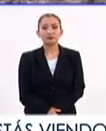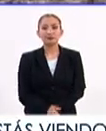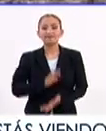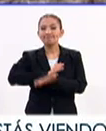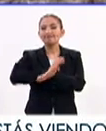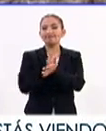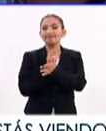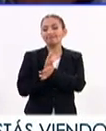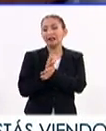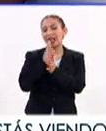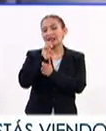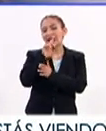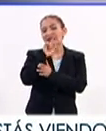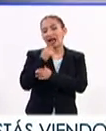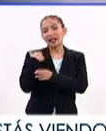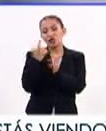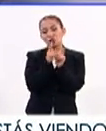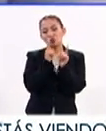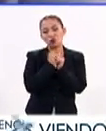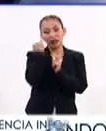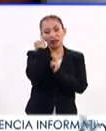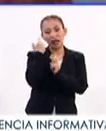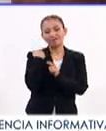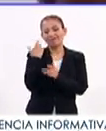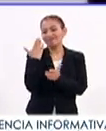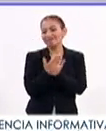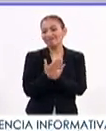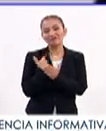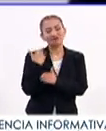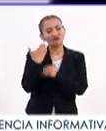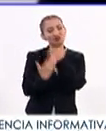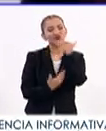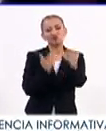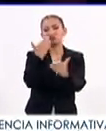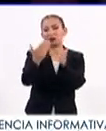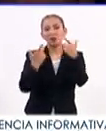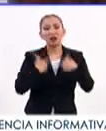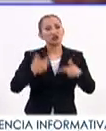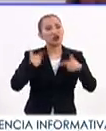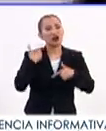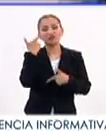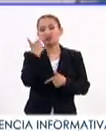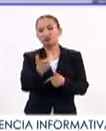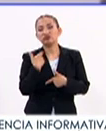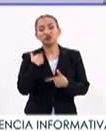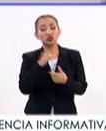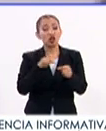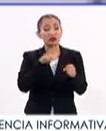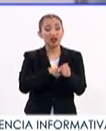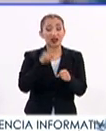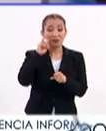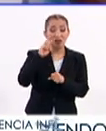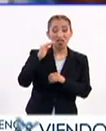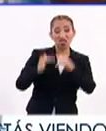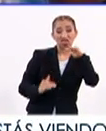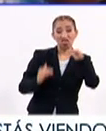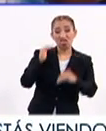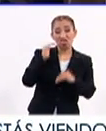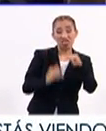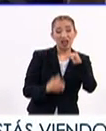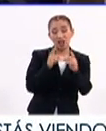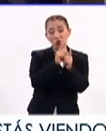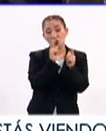La discriminación racial y étnica impiden el desarrollo económico y social de millones de personas. El fenómeno de la desigualdad